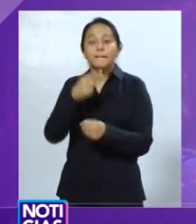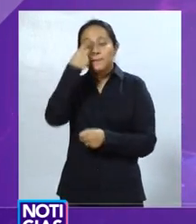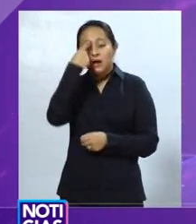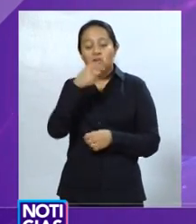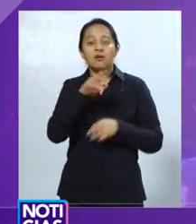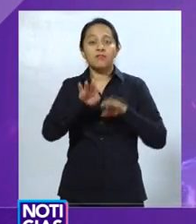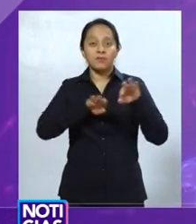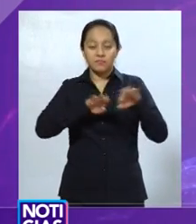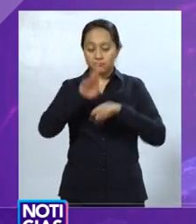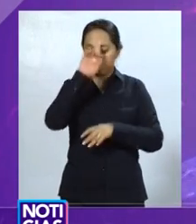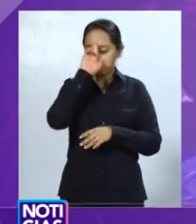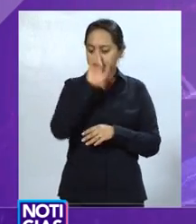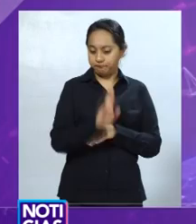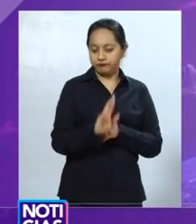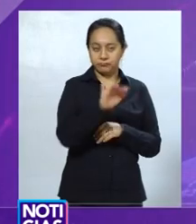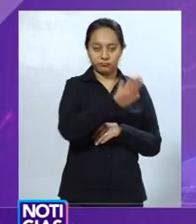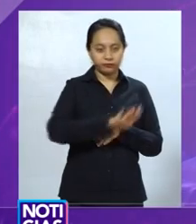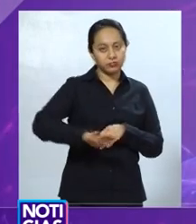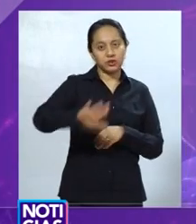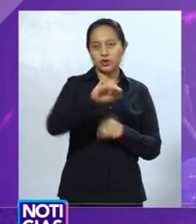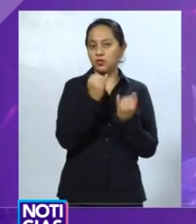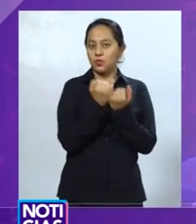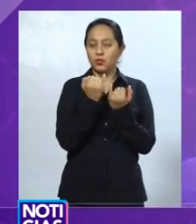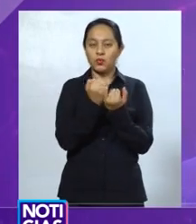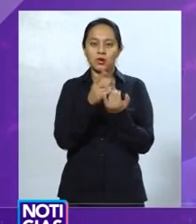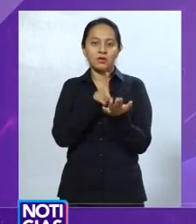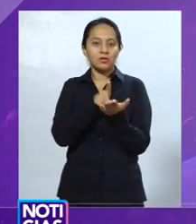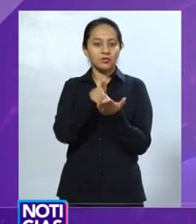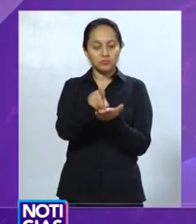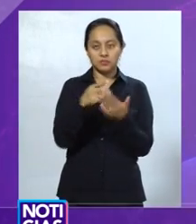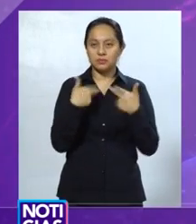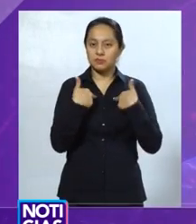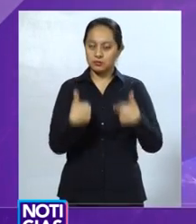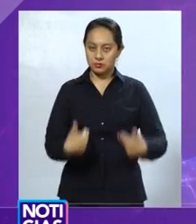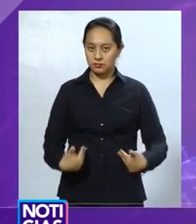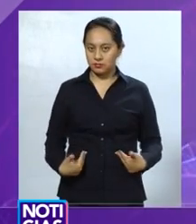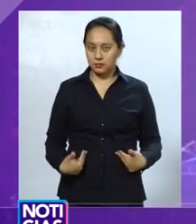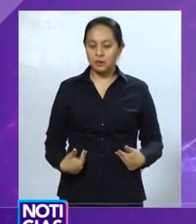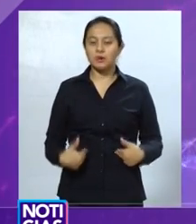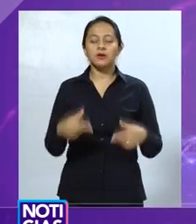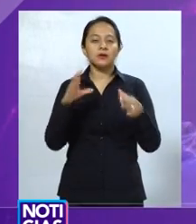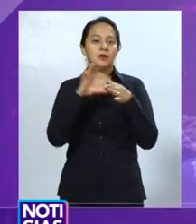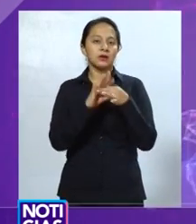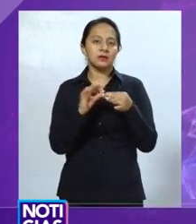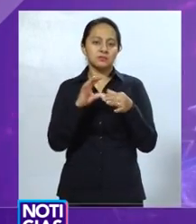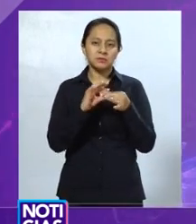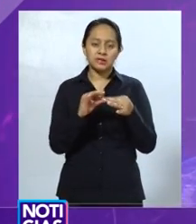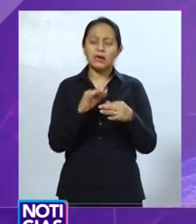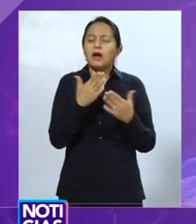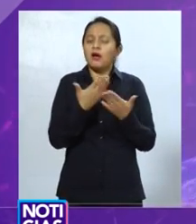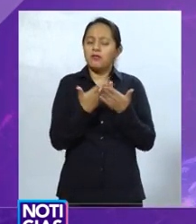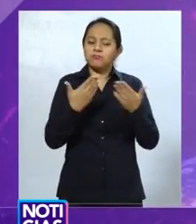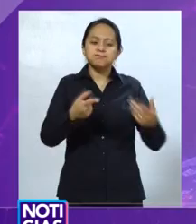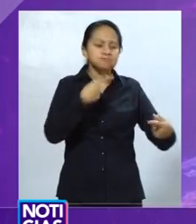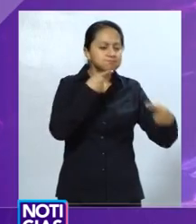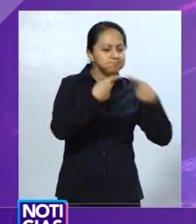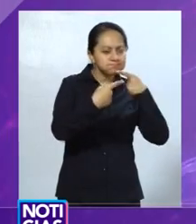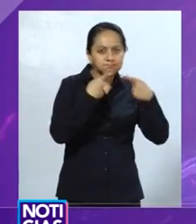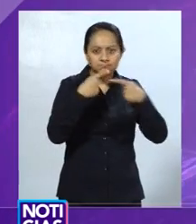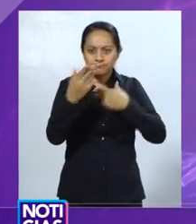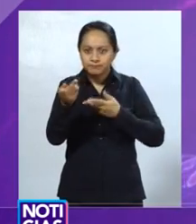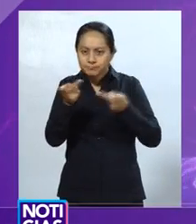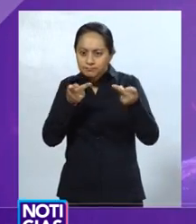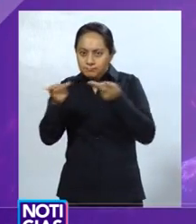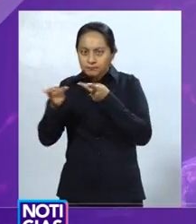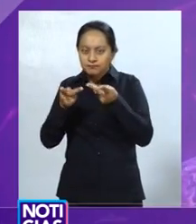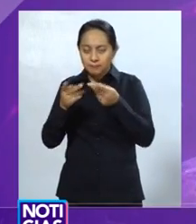importante refrendar a los ciudadanos que no vamos a cejar nuestro empeño, que vamos a